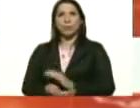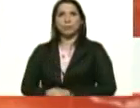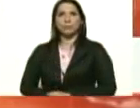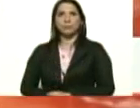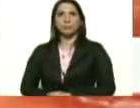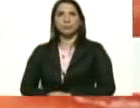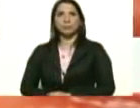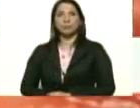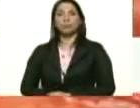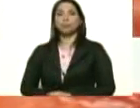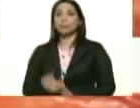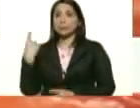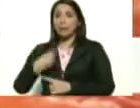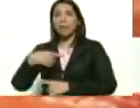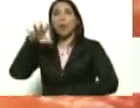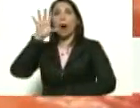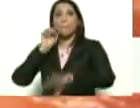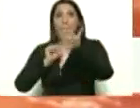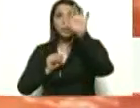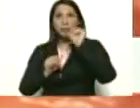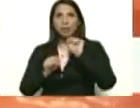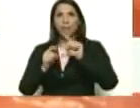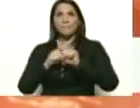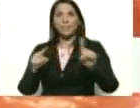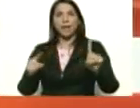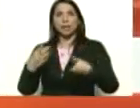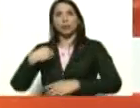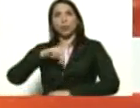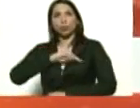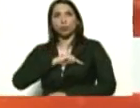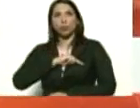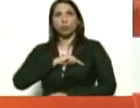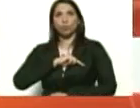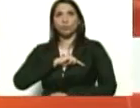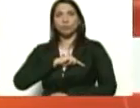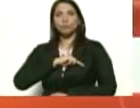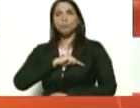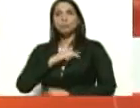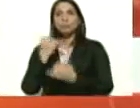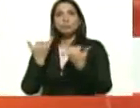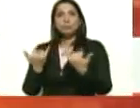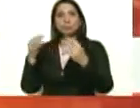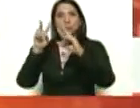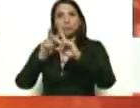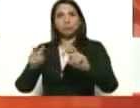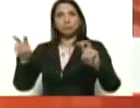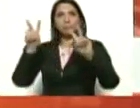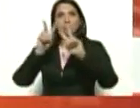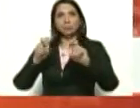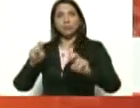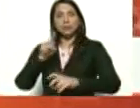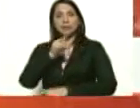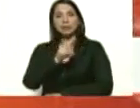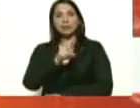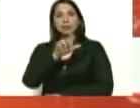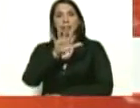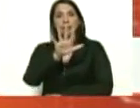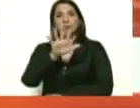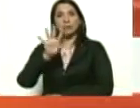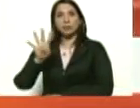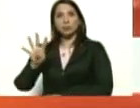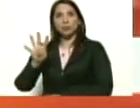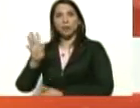lecciones para nosotros ahora estamos revisando 154